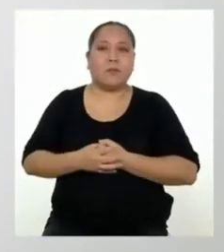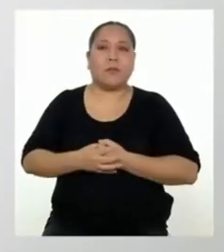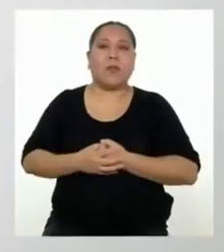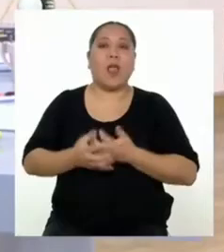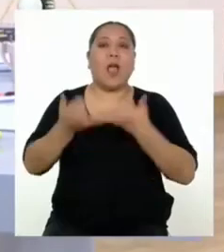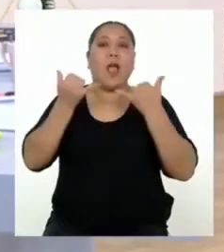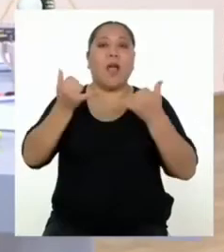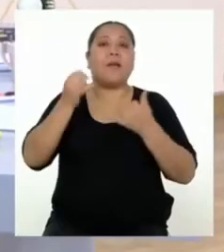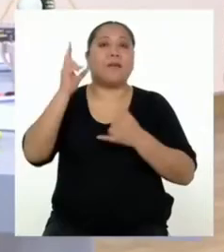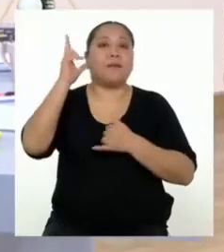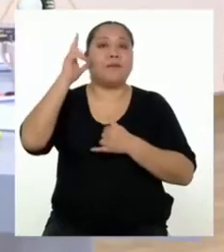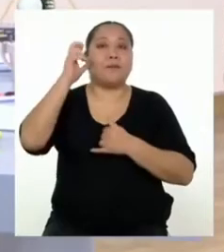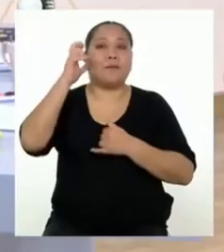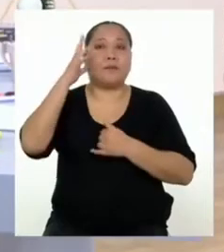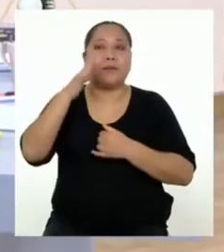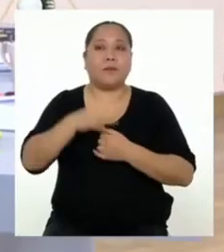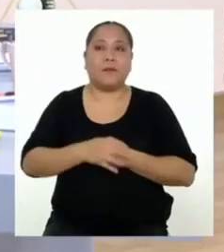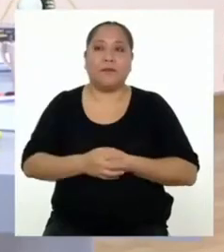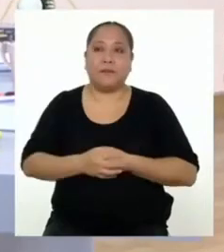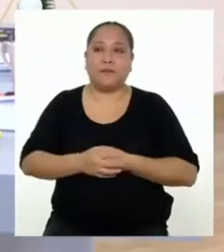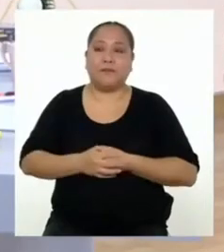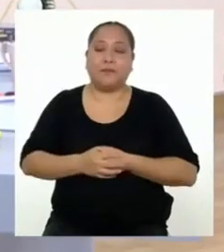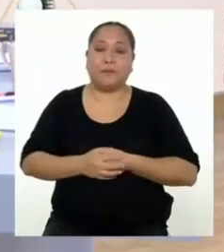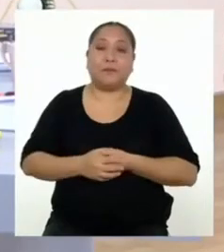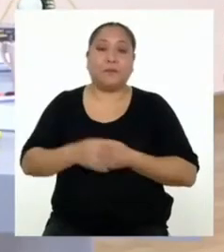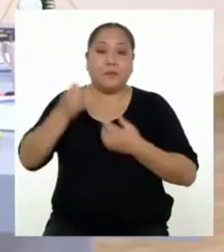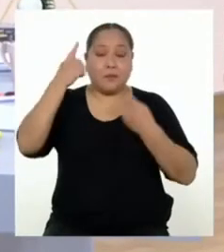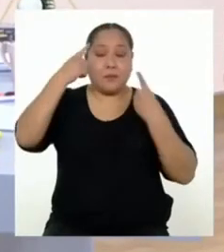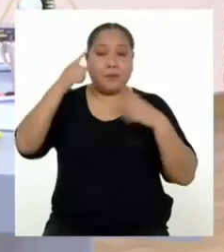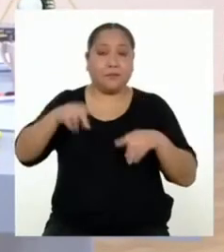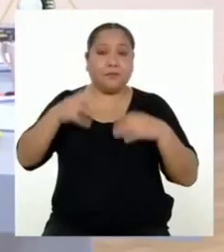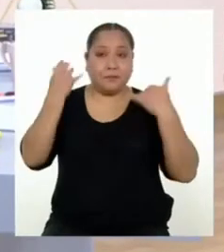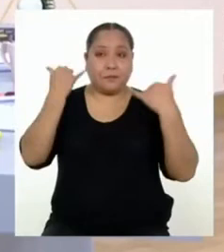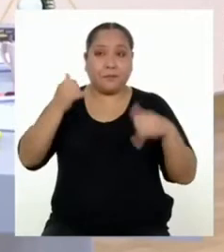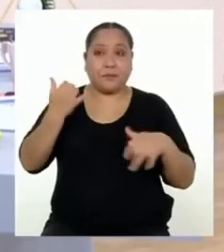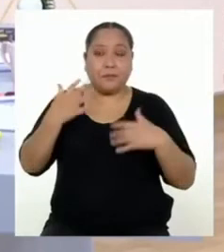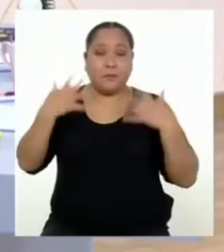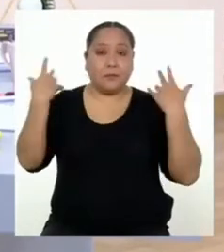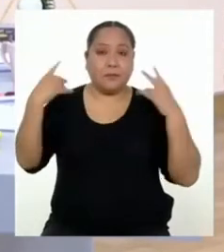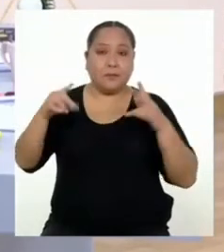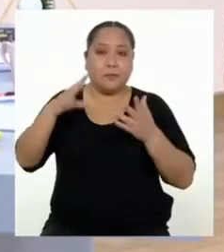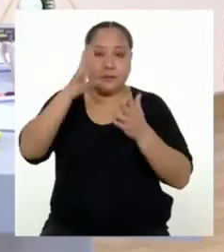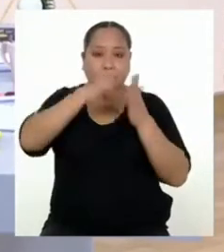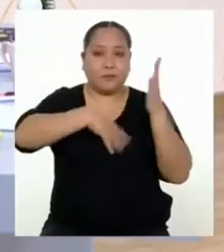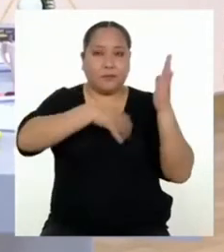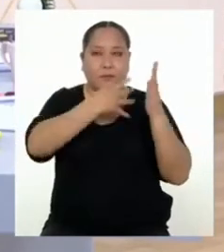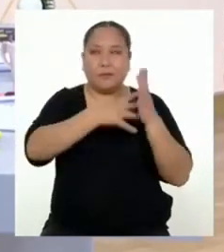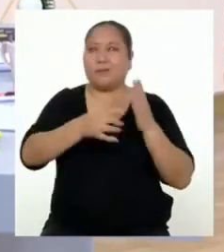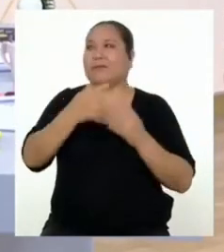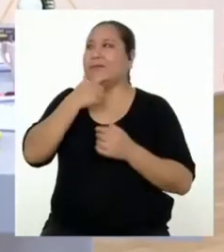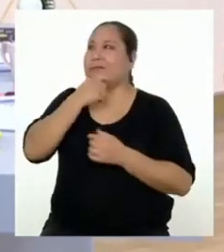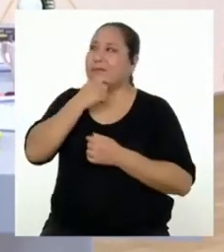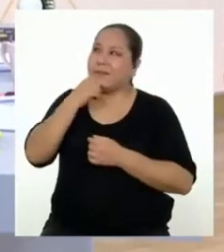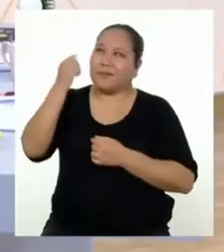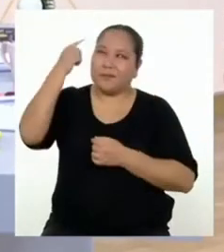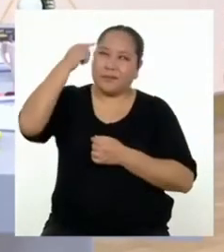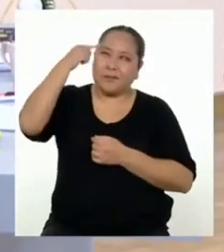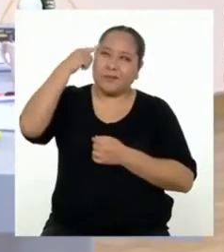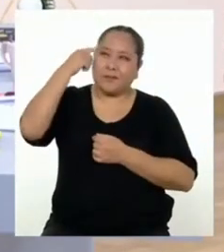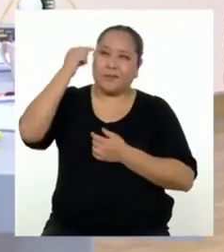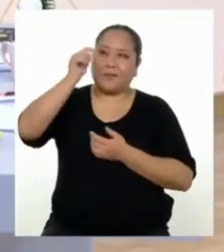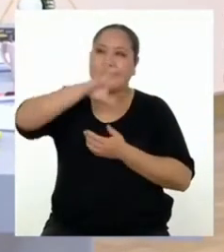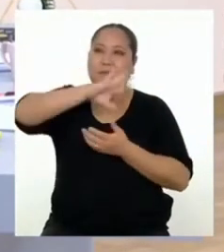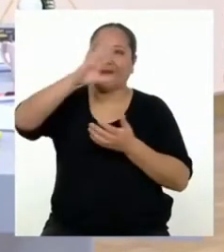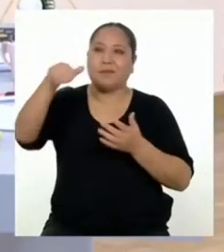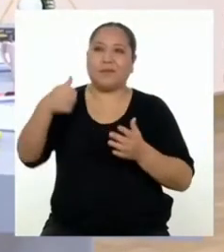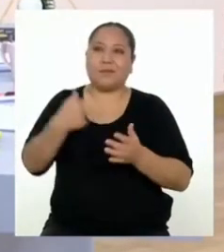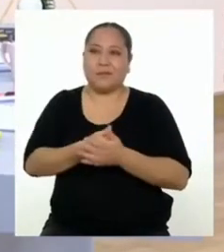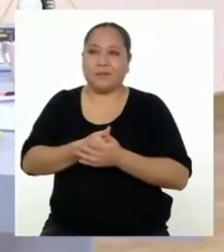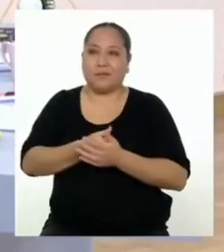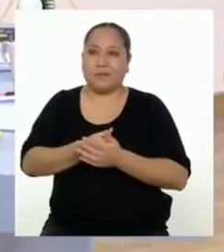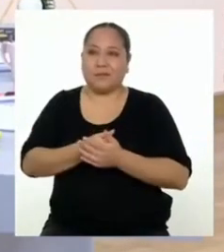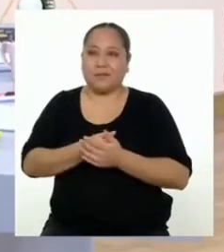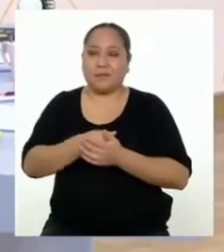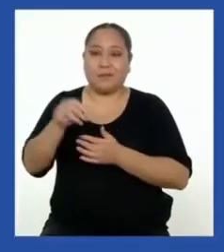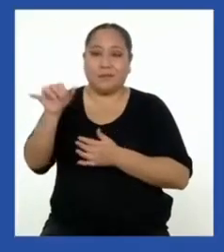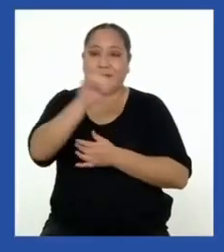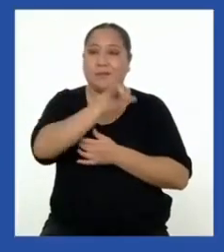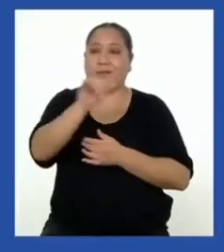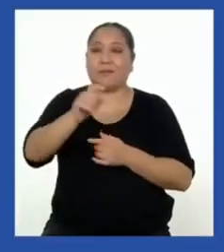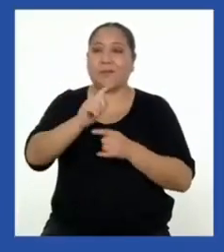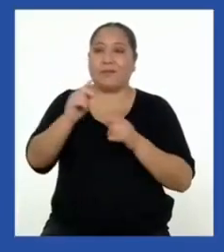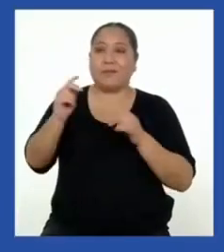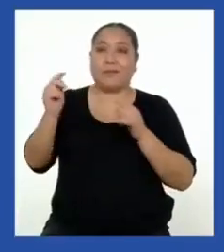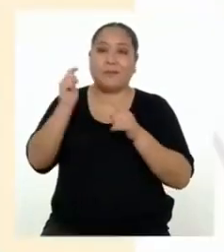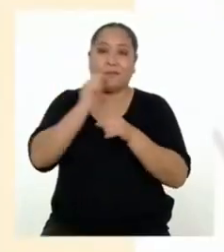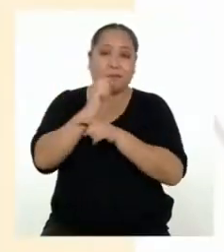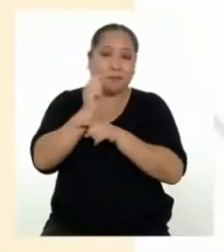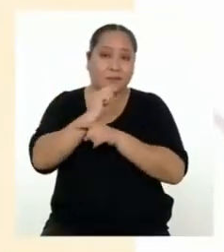Vamos a oírlo, Yanira. De acuerdo. Ahora que acordamos que abrió un horario, ¿no sería genial que todos hicieran la misma cantidad de